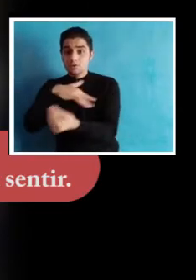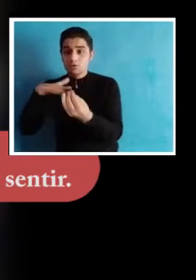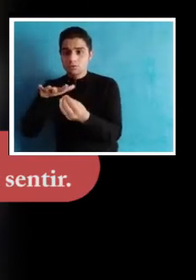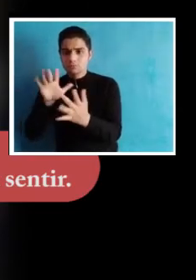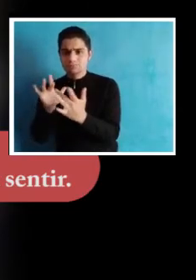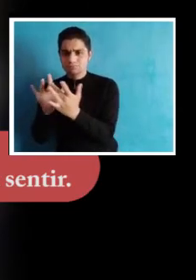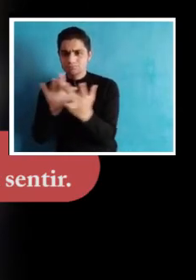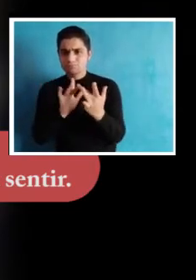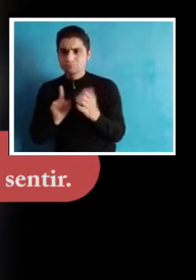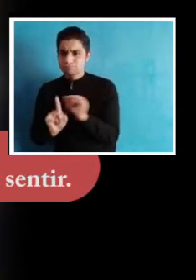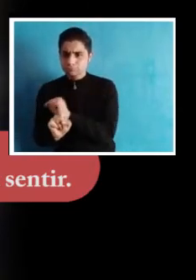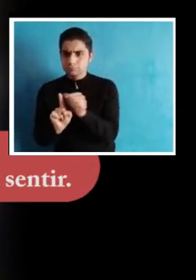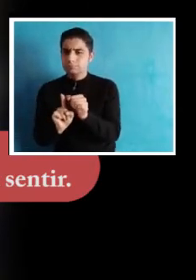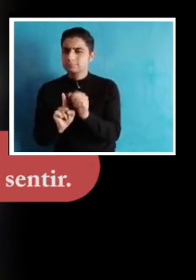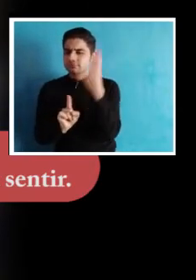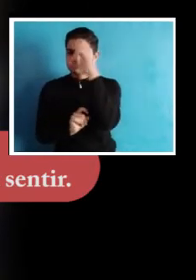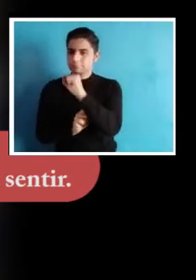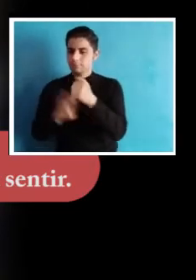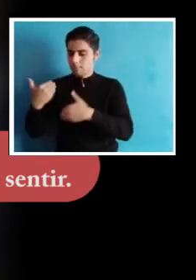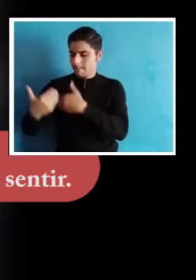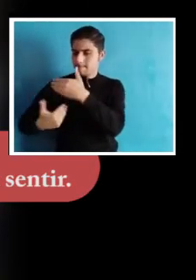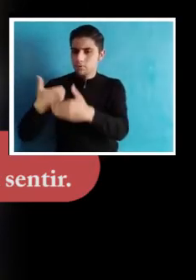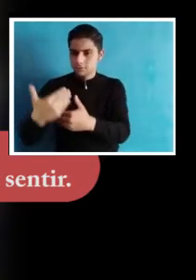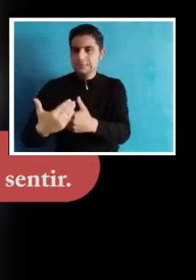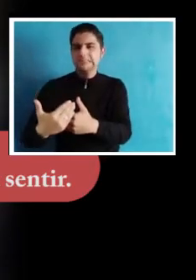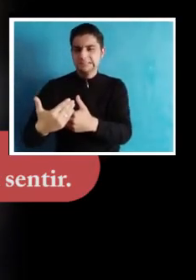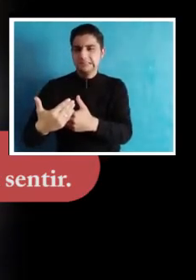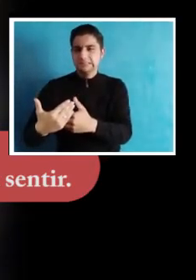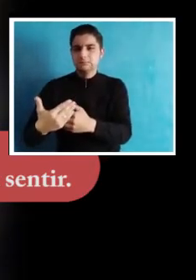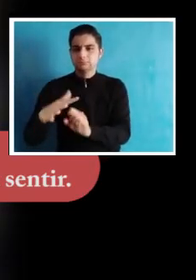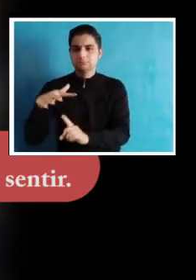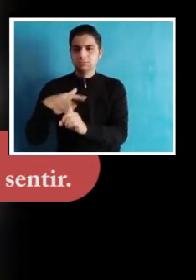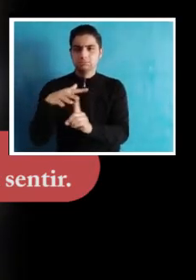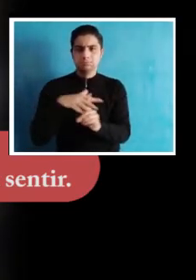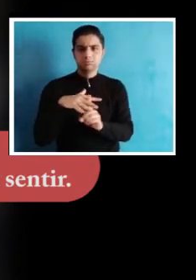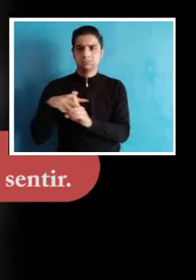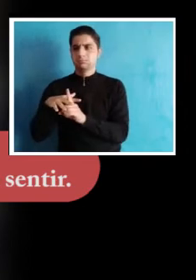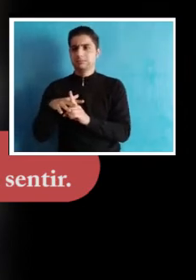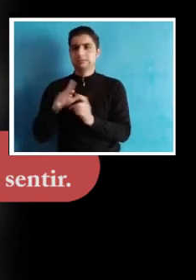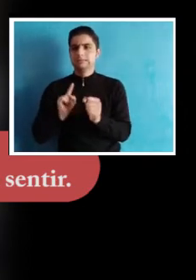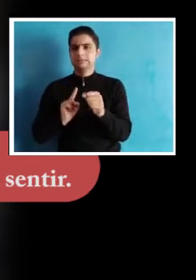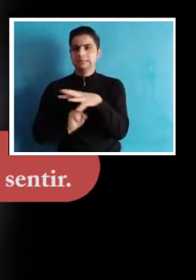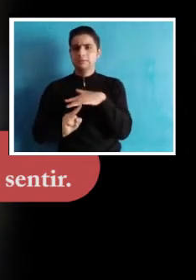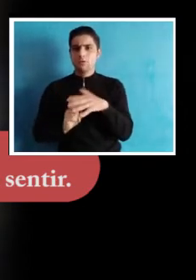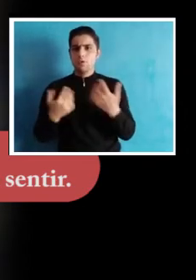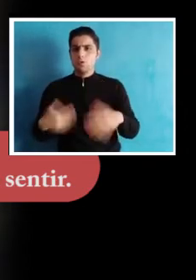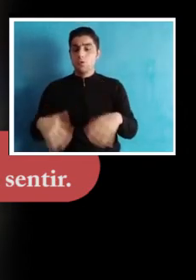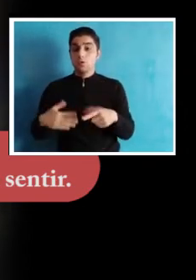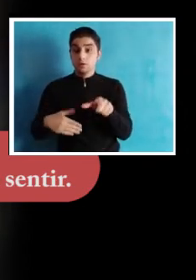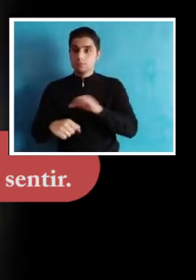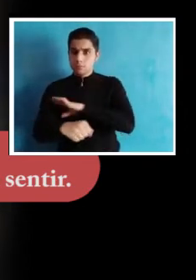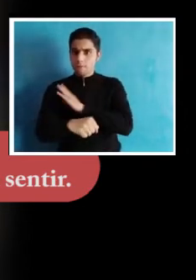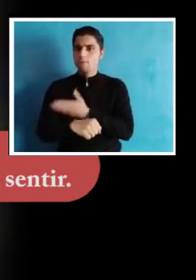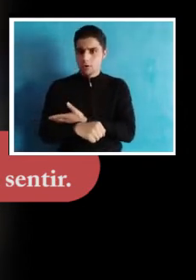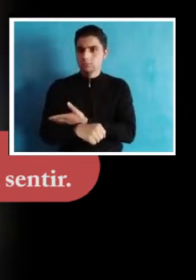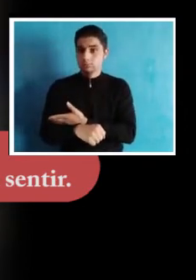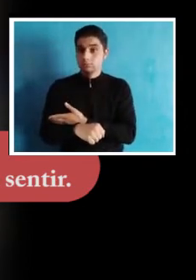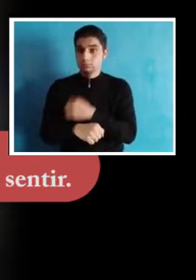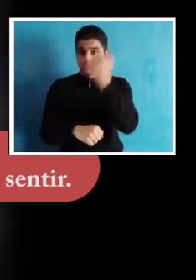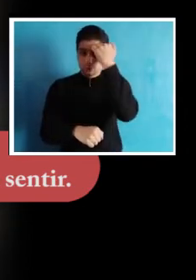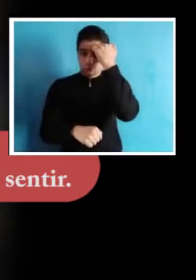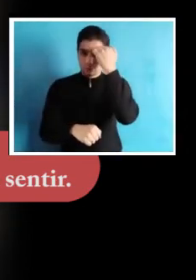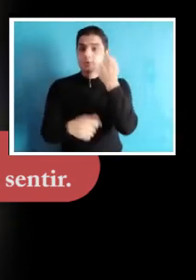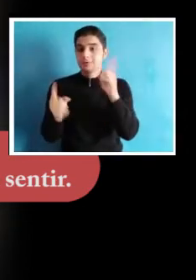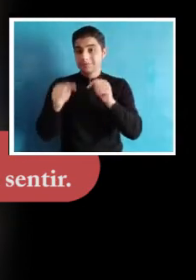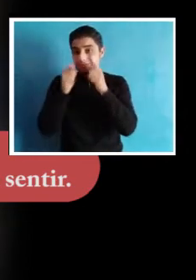-afectivo, encontramos que en todo este proceso hemos vivido una cantidad de situaciones que no solo muestran las fortalezas que tenemos